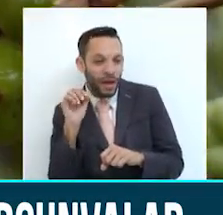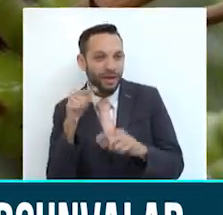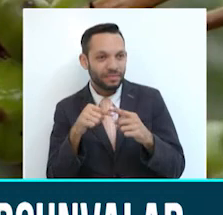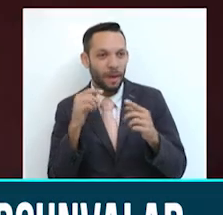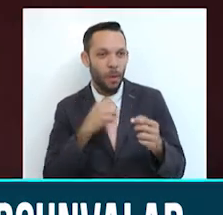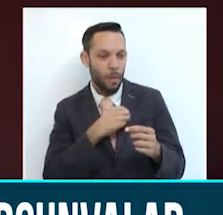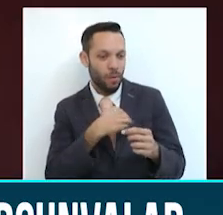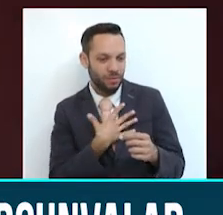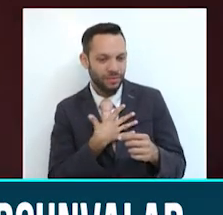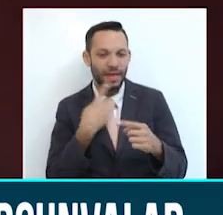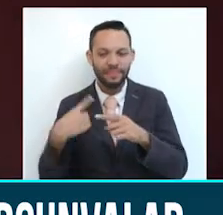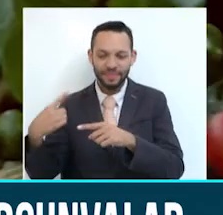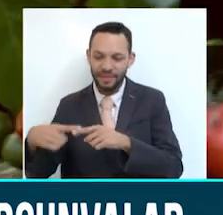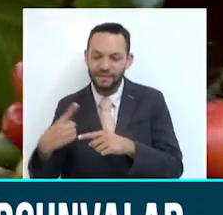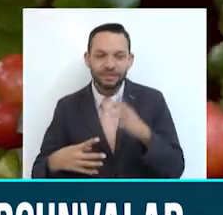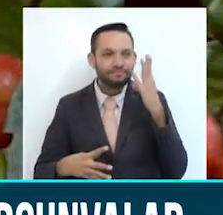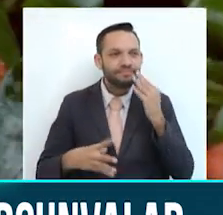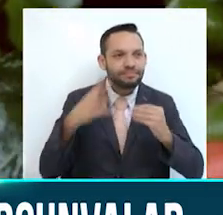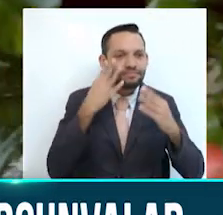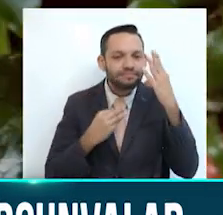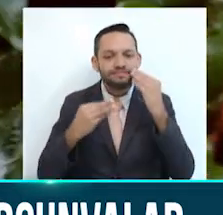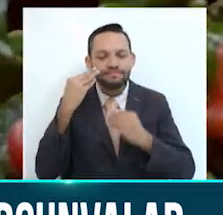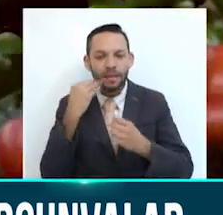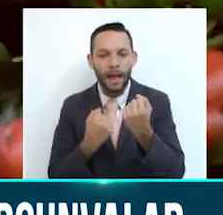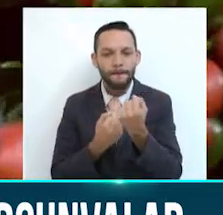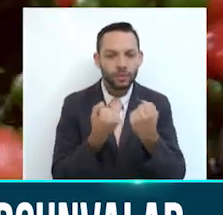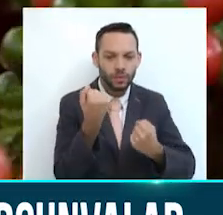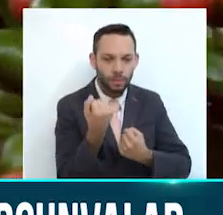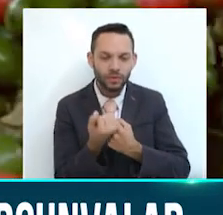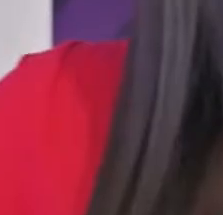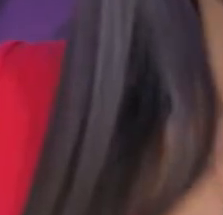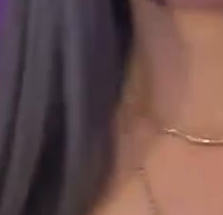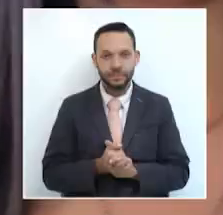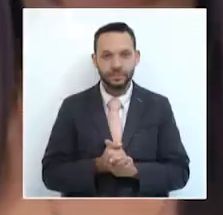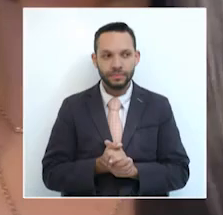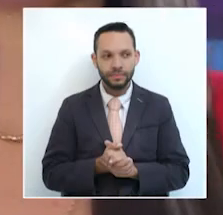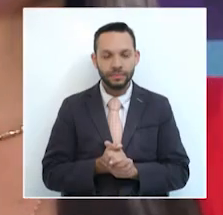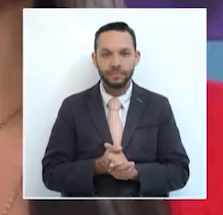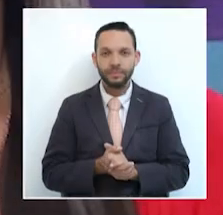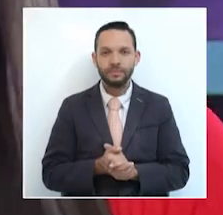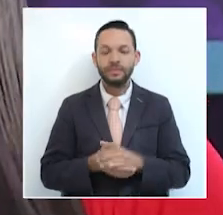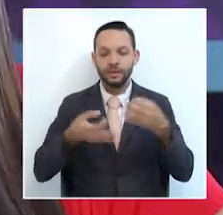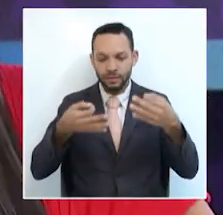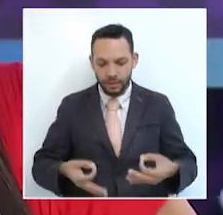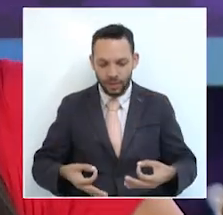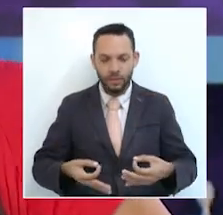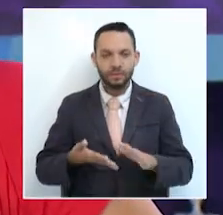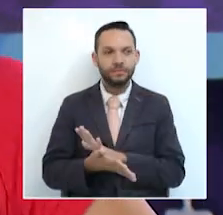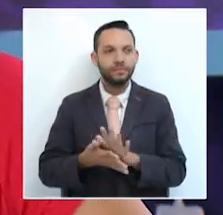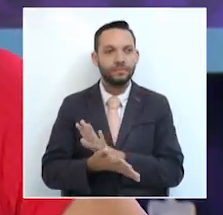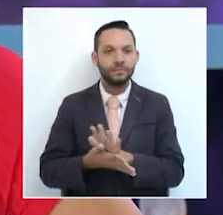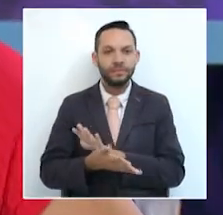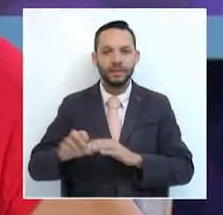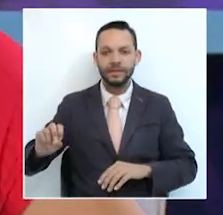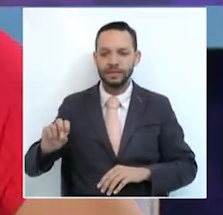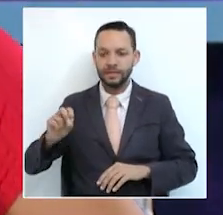oportunidad de disfrutar de esta gran experiencia y de apoyar al café especial de la región. Este fin de semana se realizará el segundo